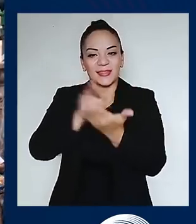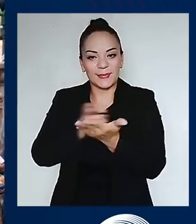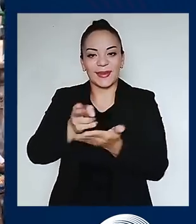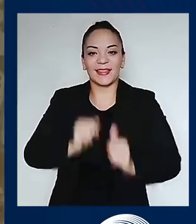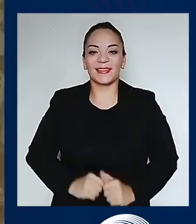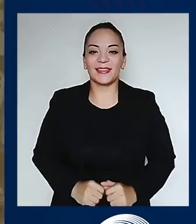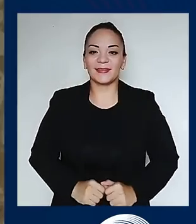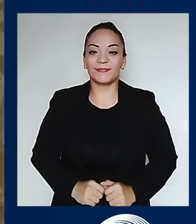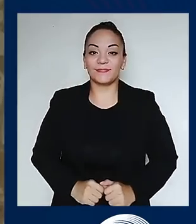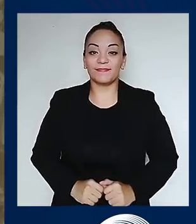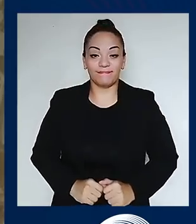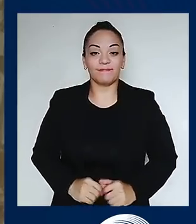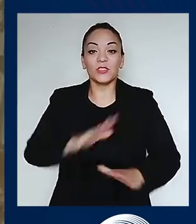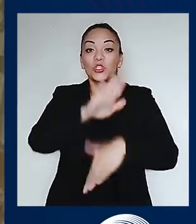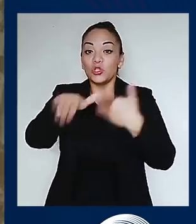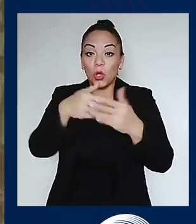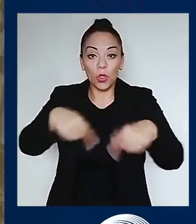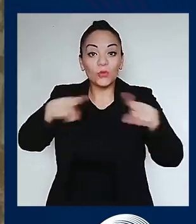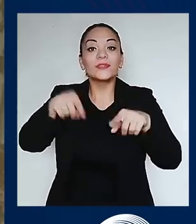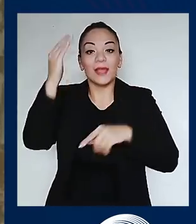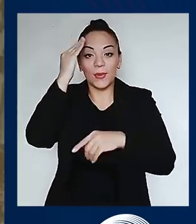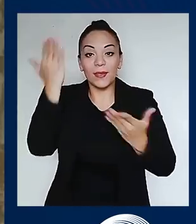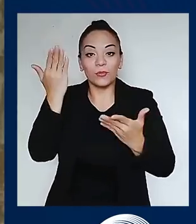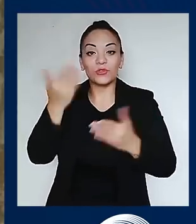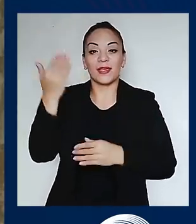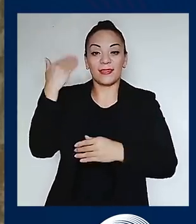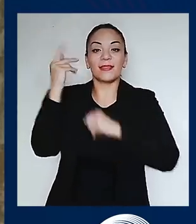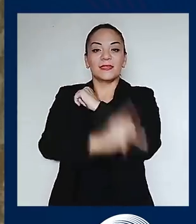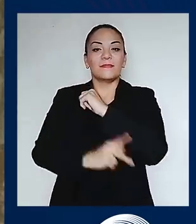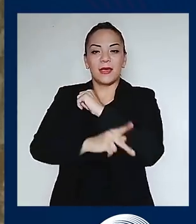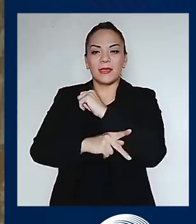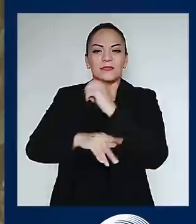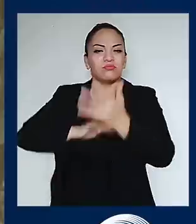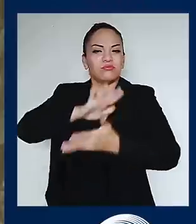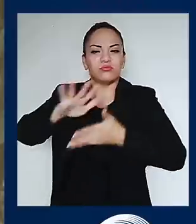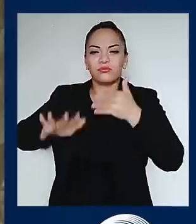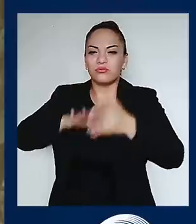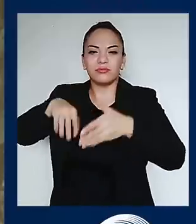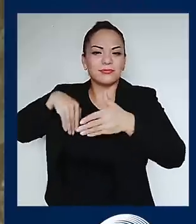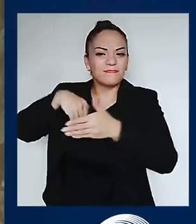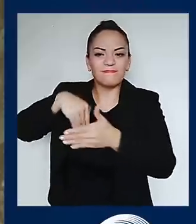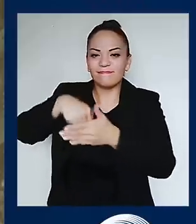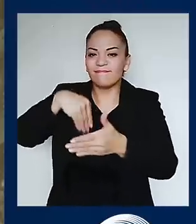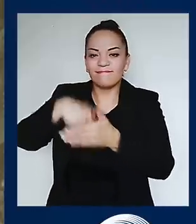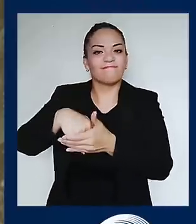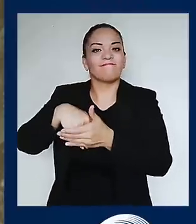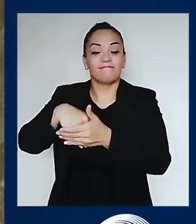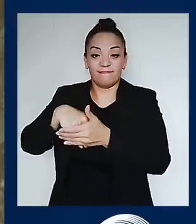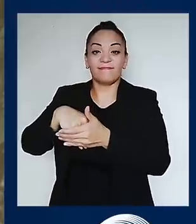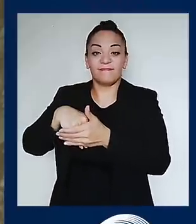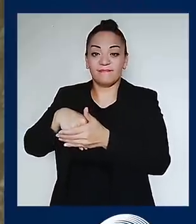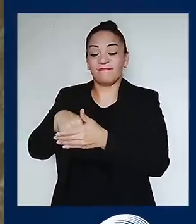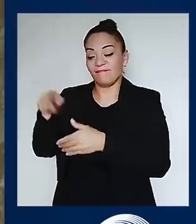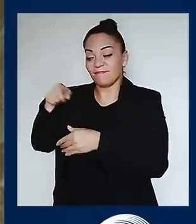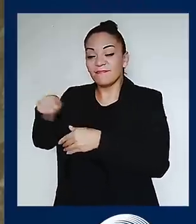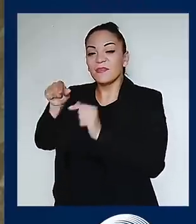Todos sabemos que el país estaba enmarañado, entrabado y capturado